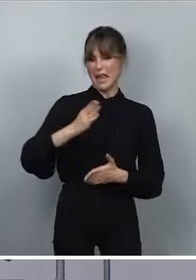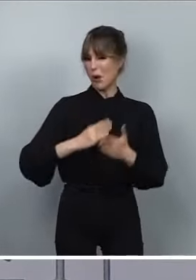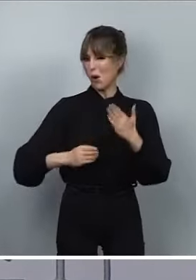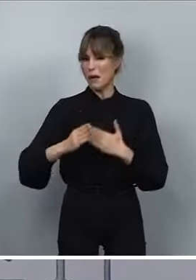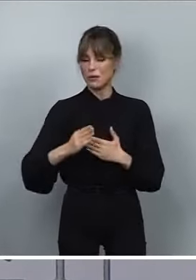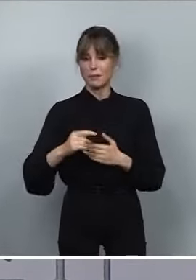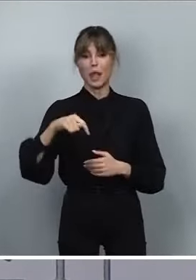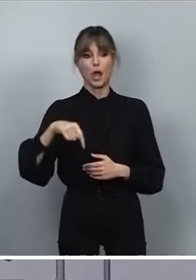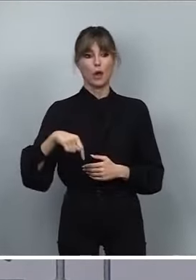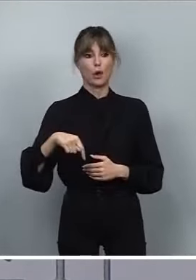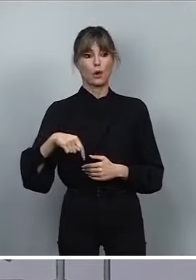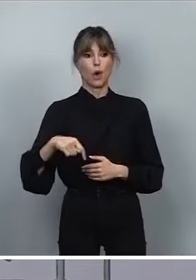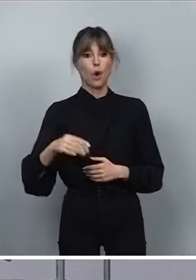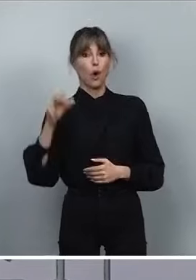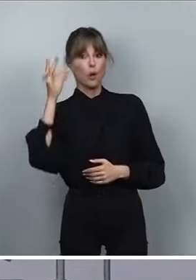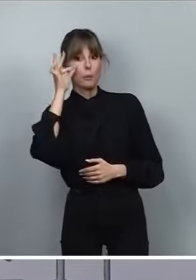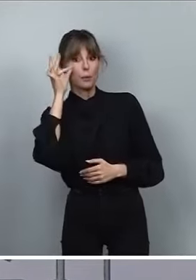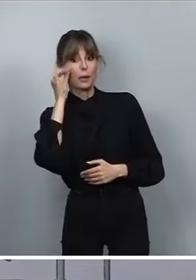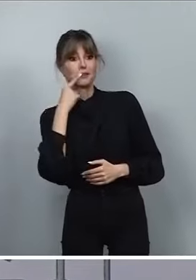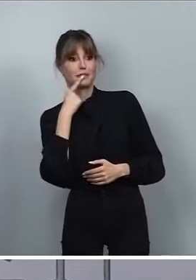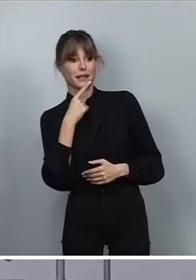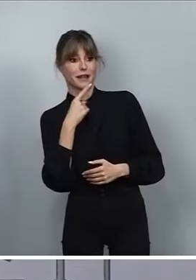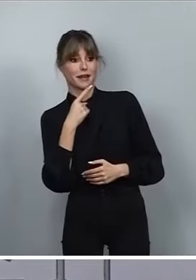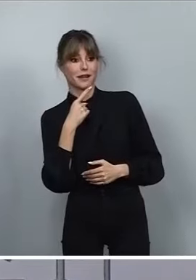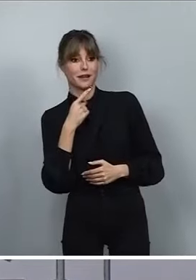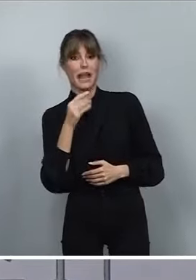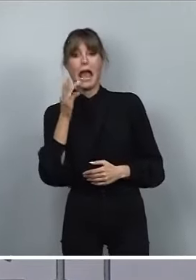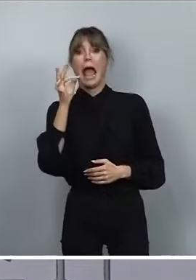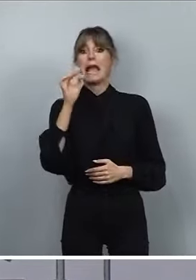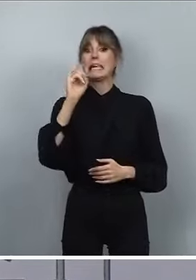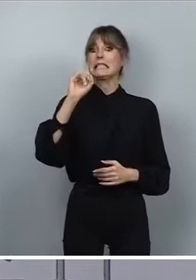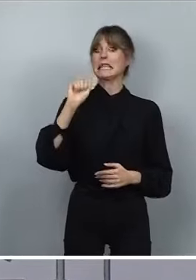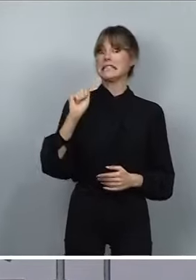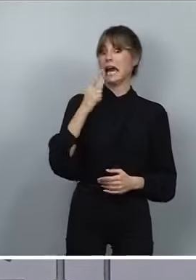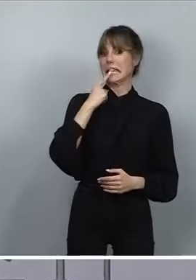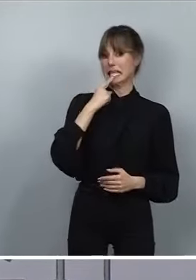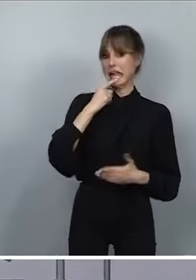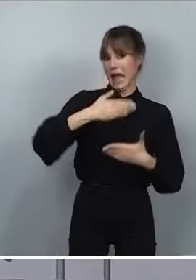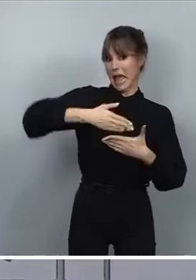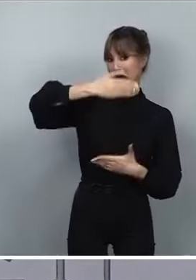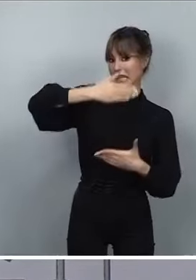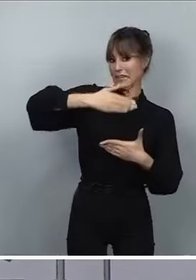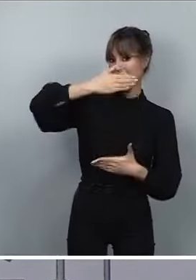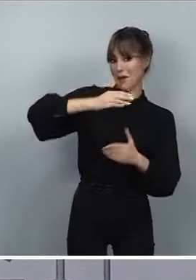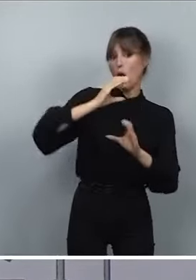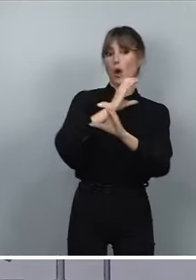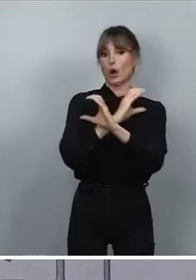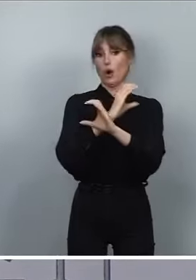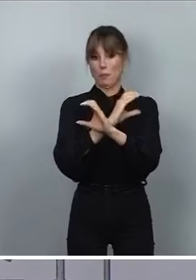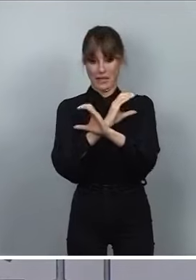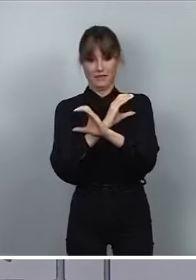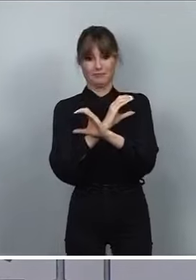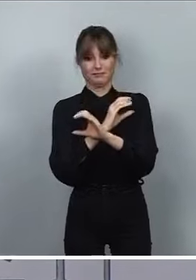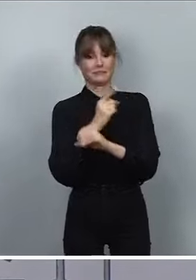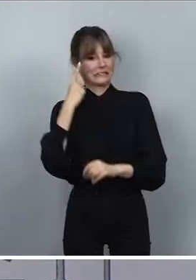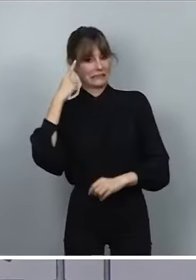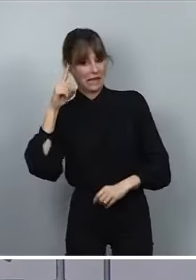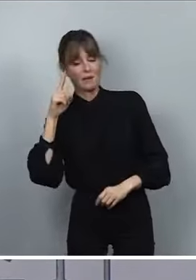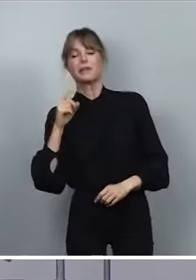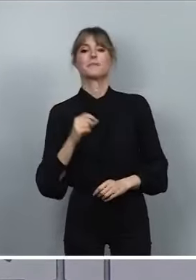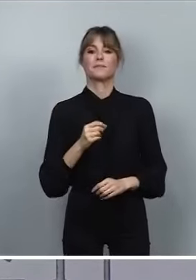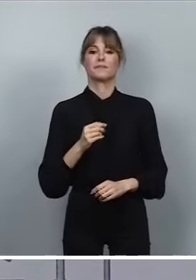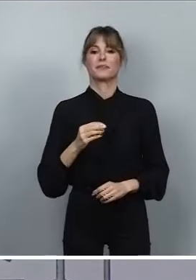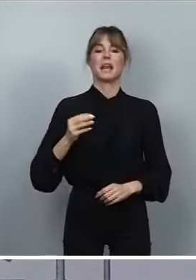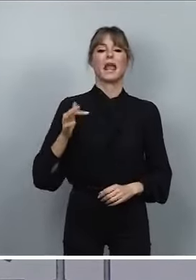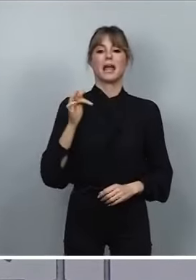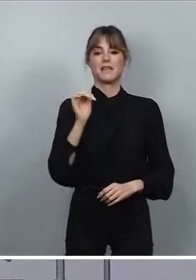Decía hoy Félix Olaño que solo le faltaba decir que colaboraba con la tía. Los que leíamos los tebeos de Mortadelo y Filemón sabemos a qué se refieren y